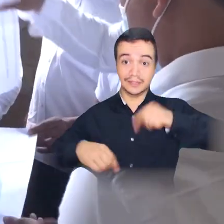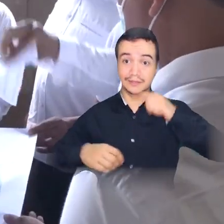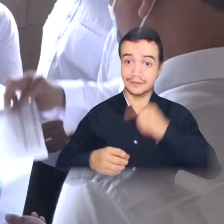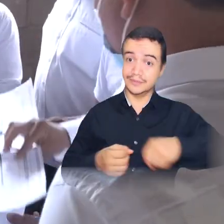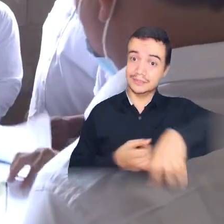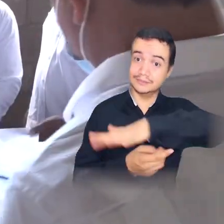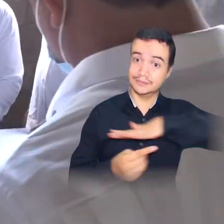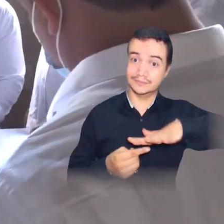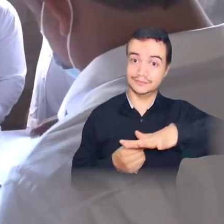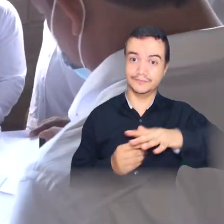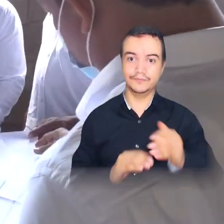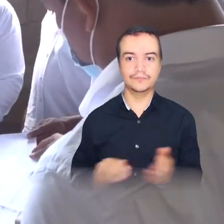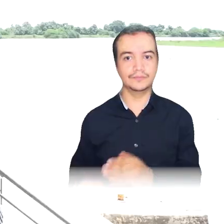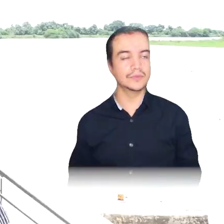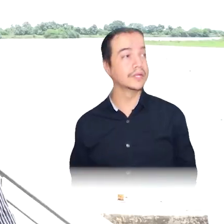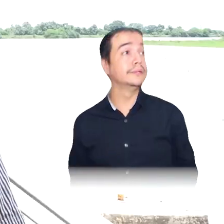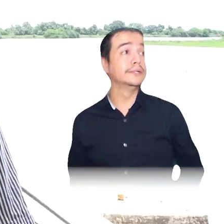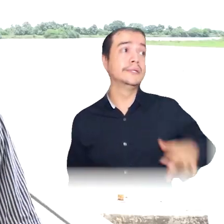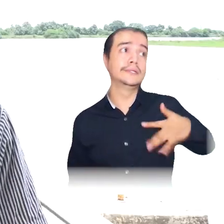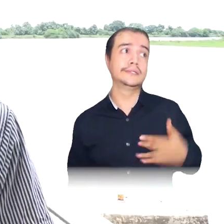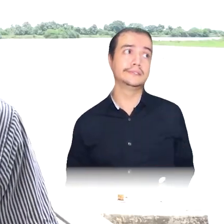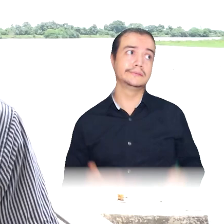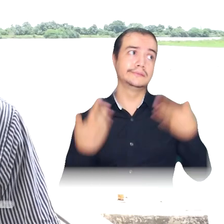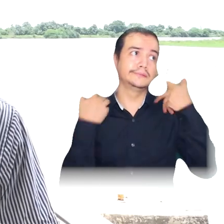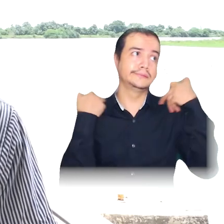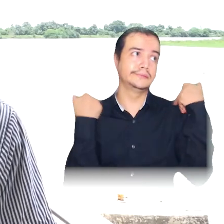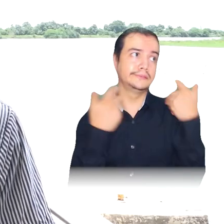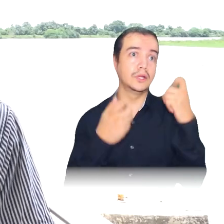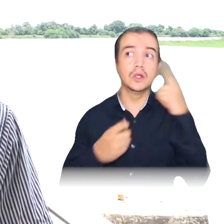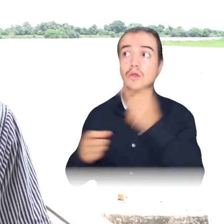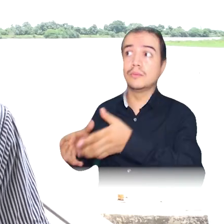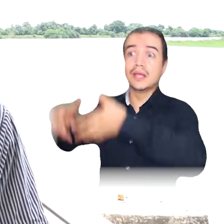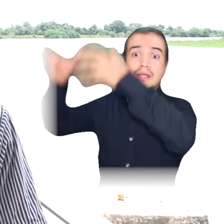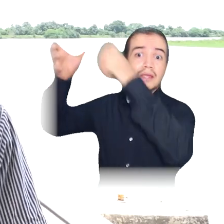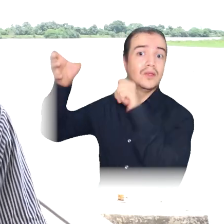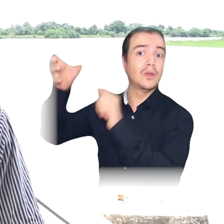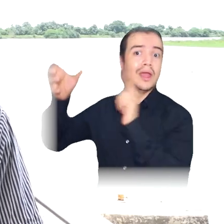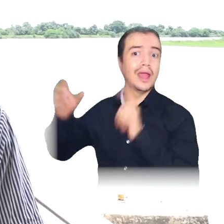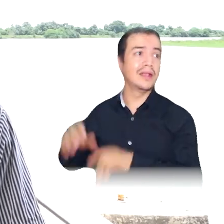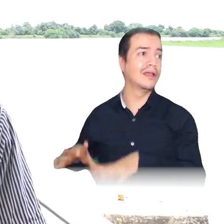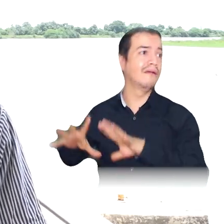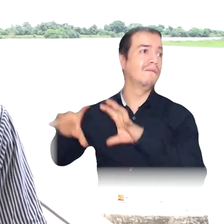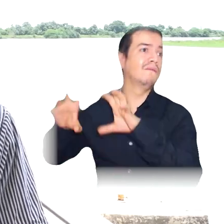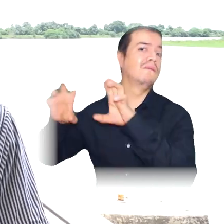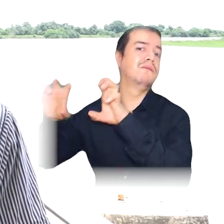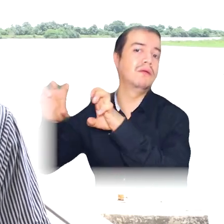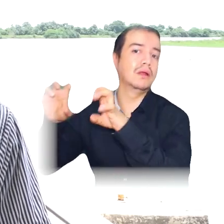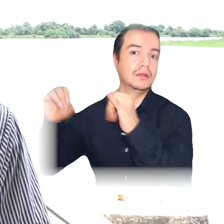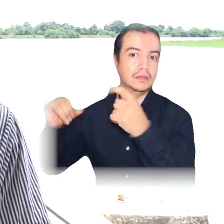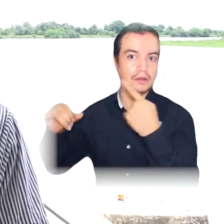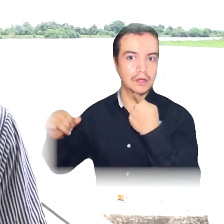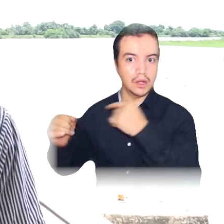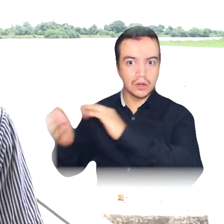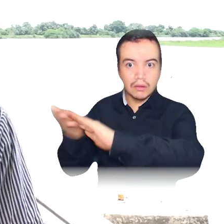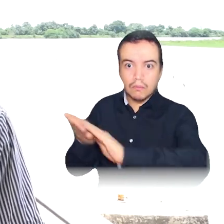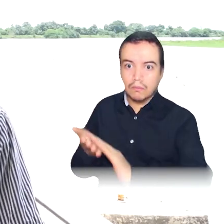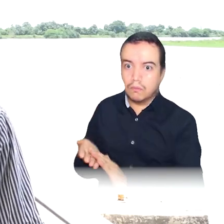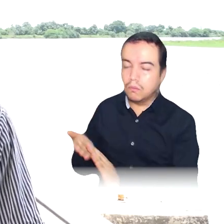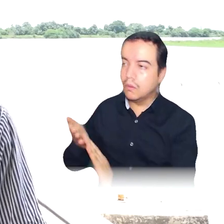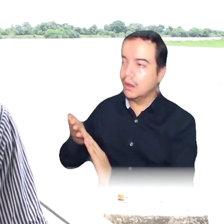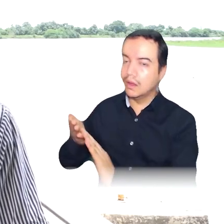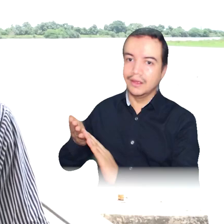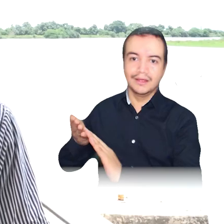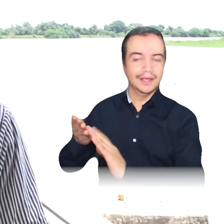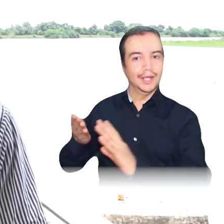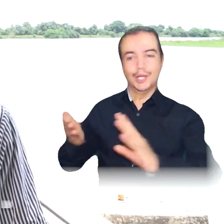sur del departamento. Me parece perfecto, porque era un edificio que llevaba muchos años abandonado y que lo utilicen para esto es algo